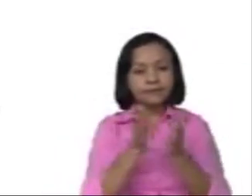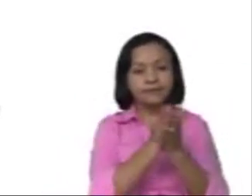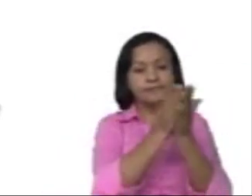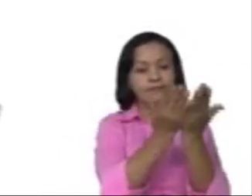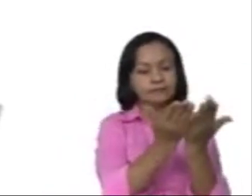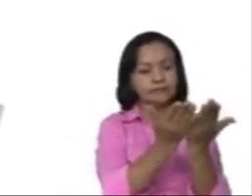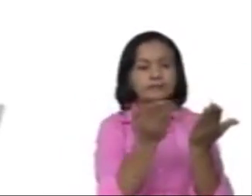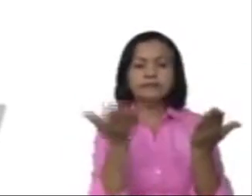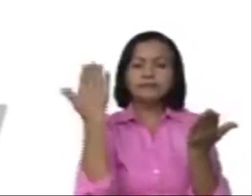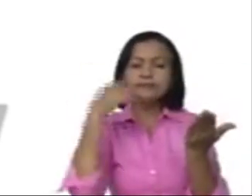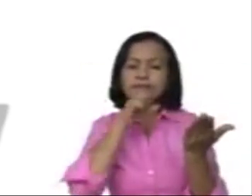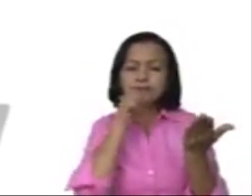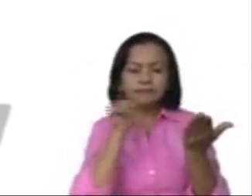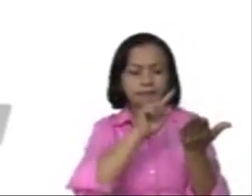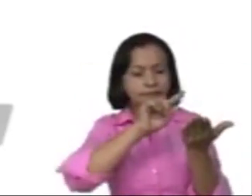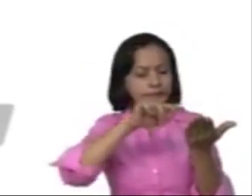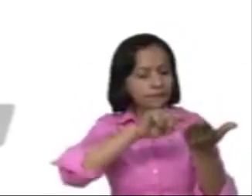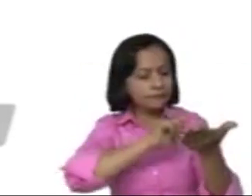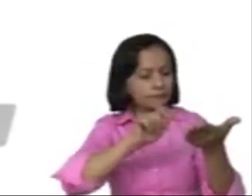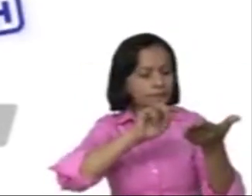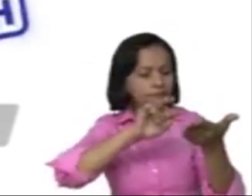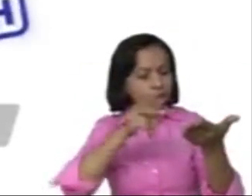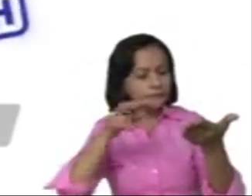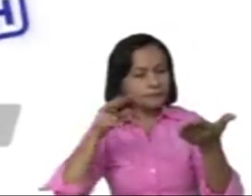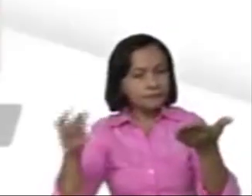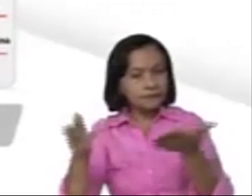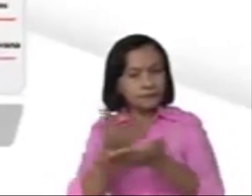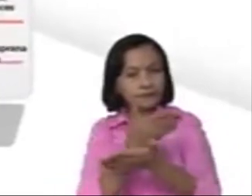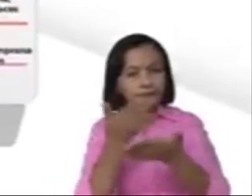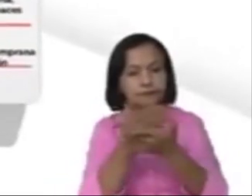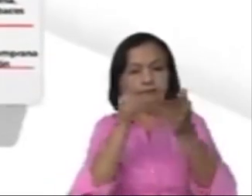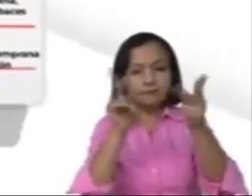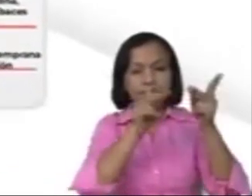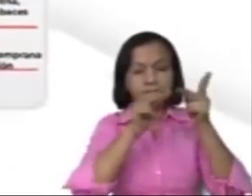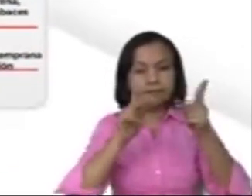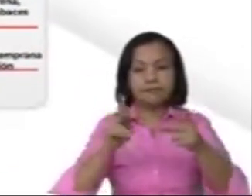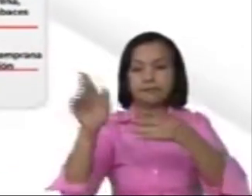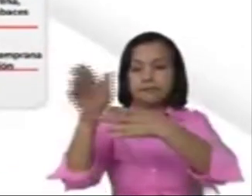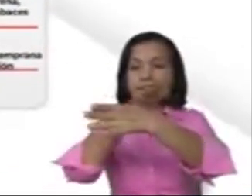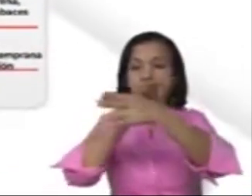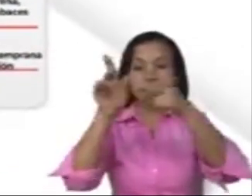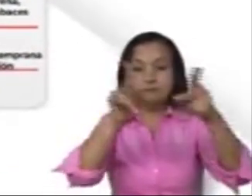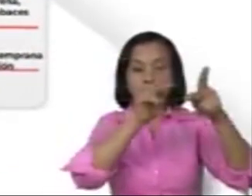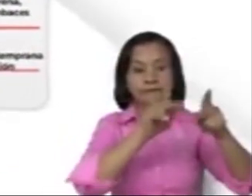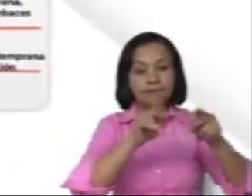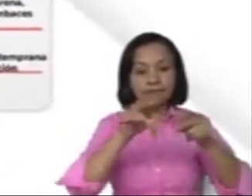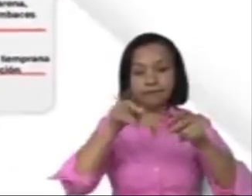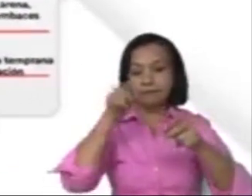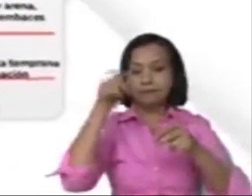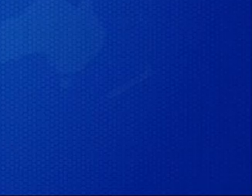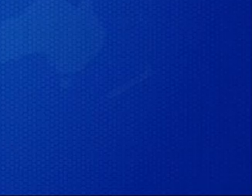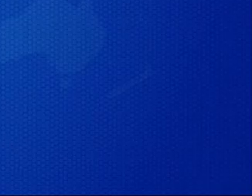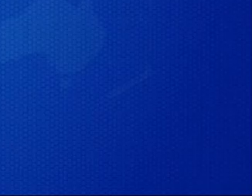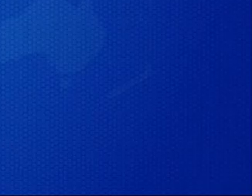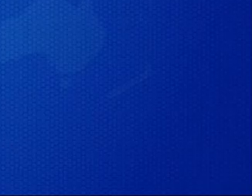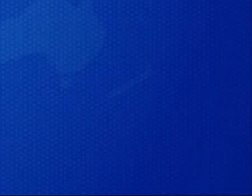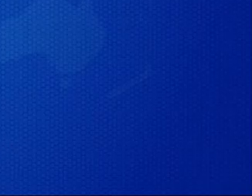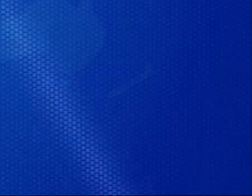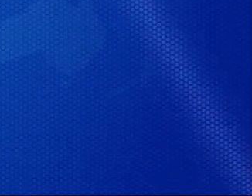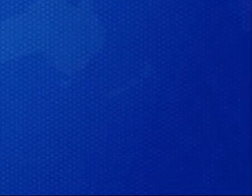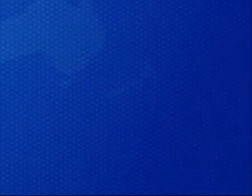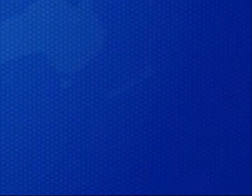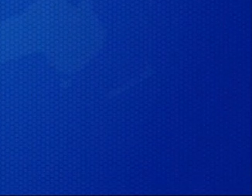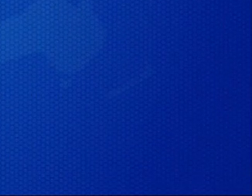objetivo, asegurar la sobrevivencia, asegurar la vida, el bienestar de todos y cada uno de los miembros de la familia. Solo